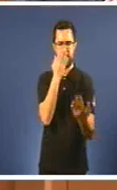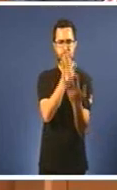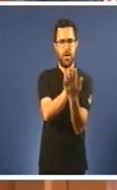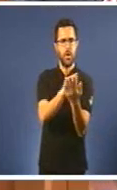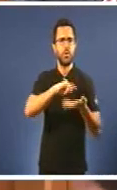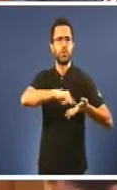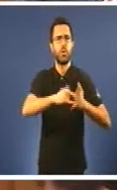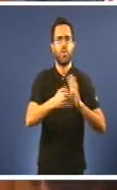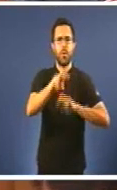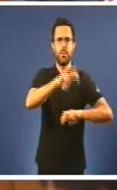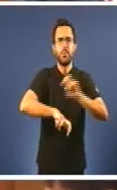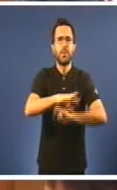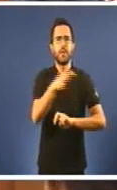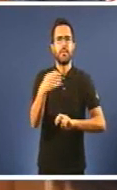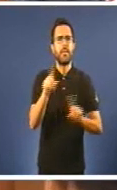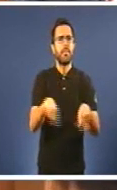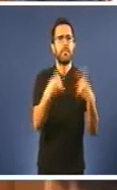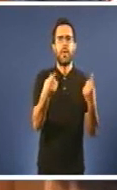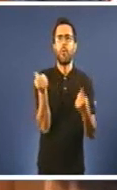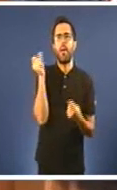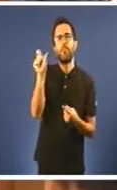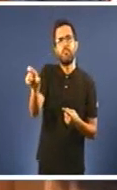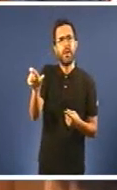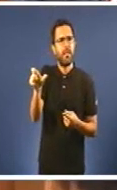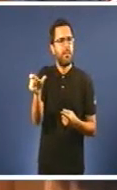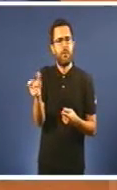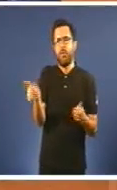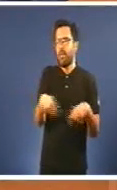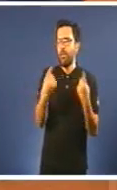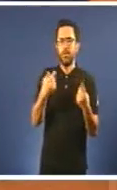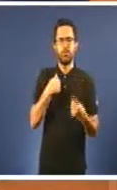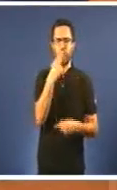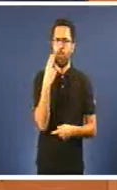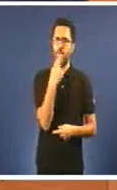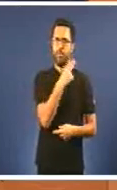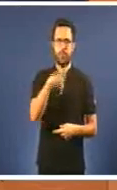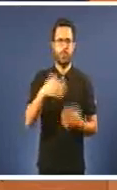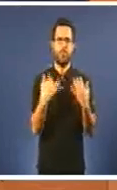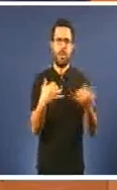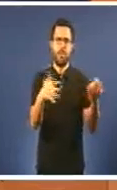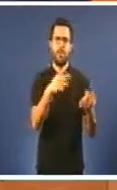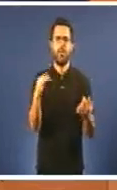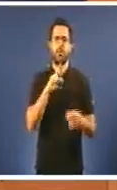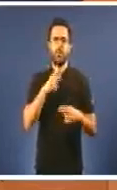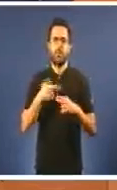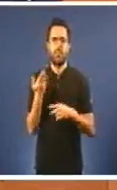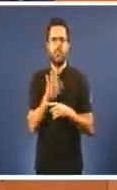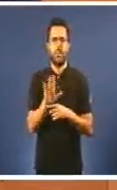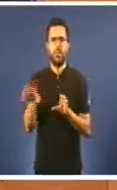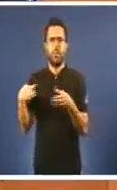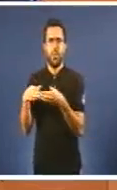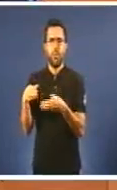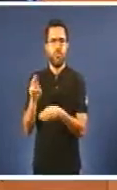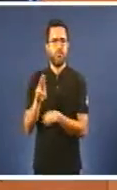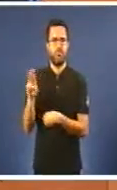do seu custe económico É o que me comprometo nesta Cámara En nome do Goberno E en nome do Grupo Parlamentario Mayoritario Señorías